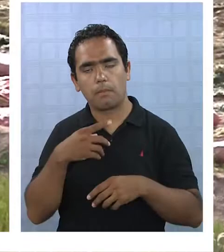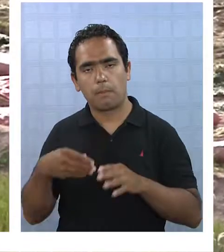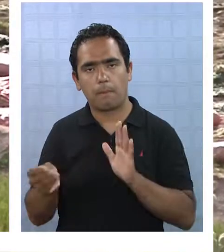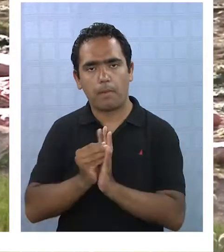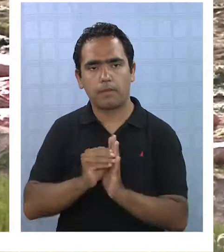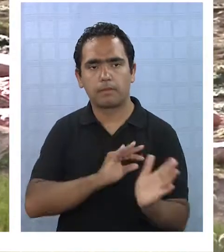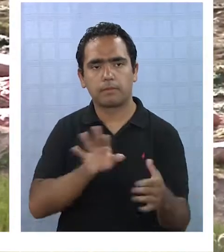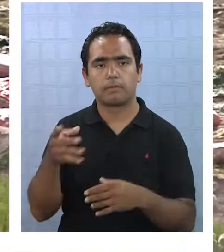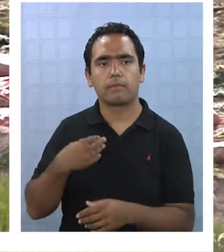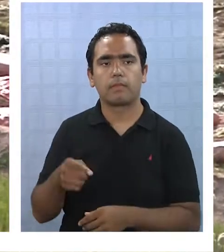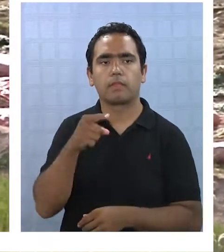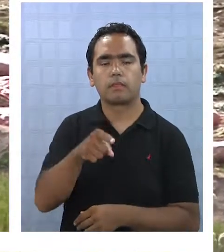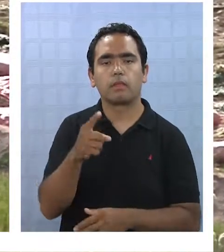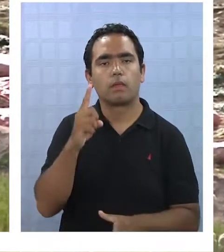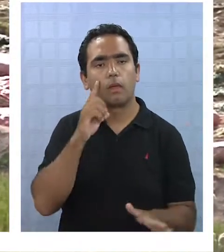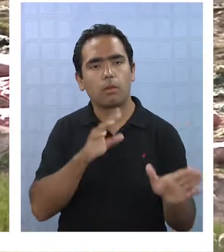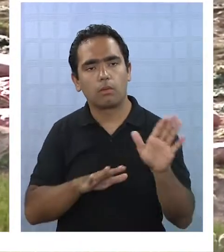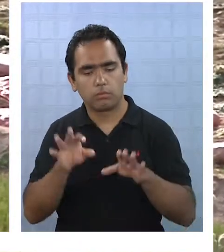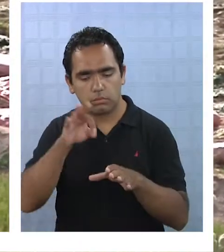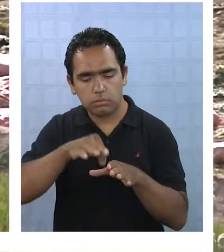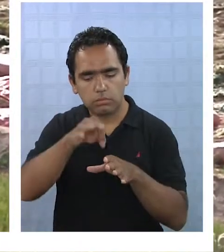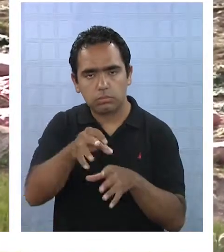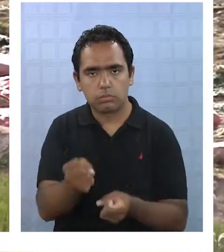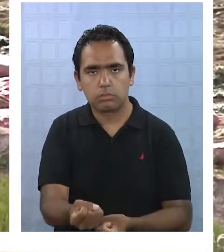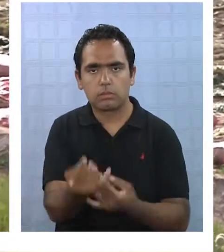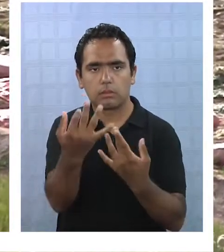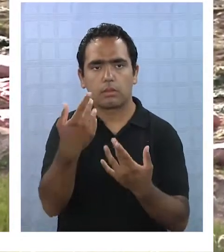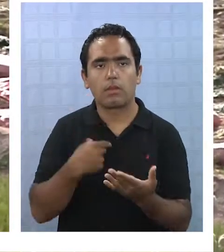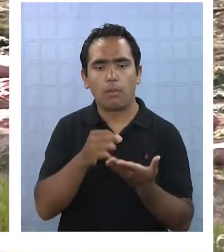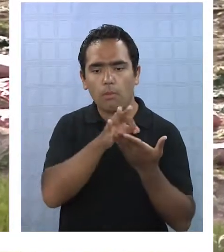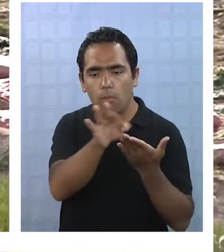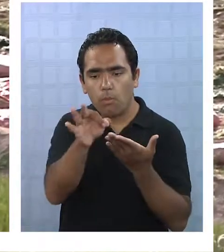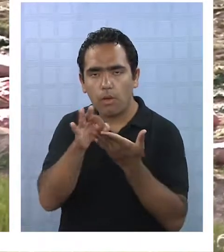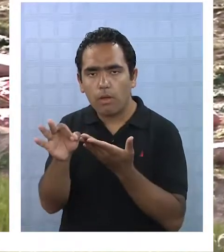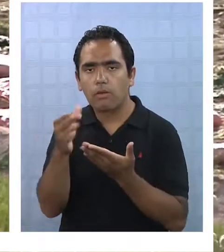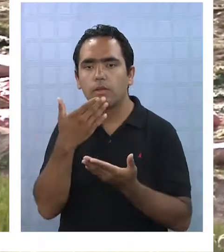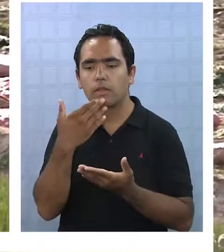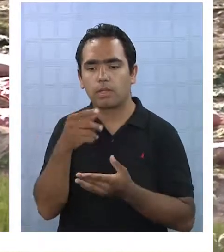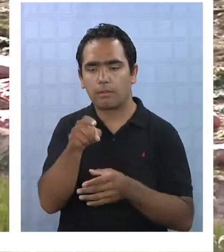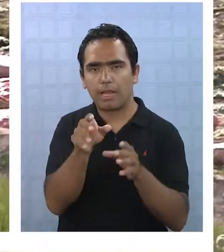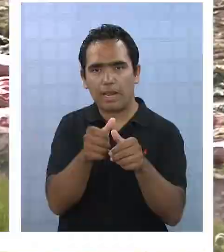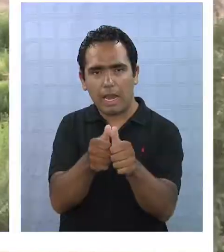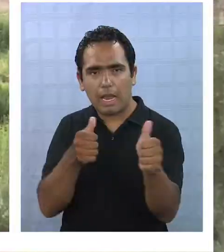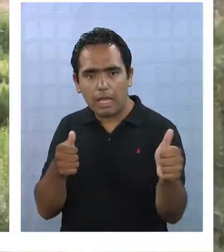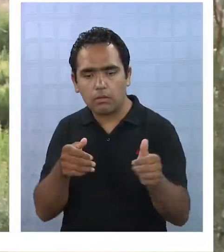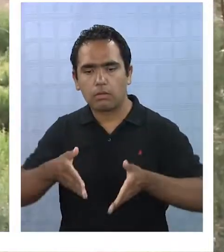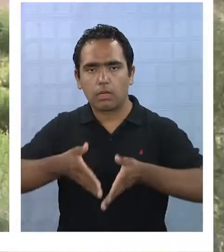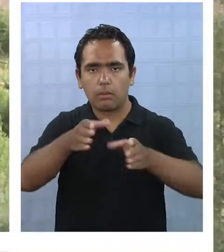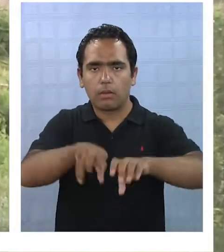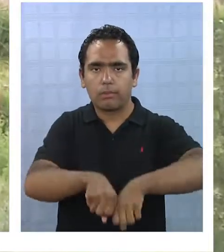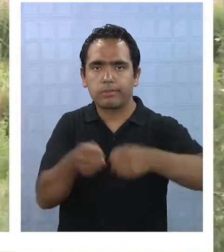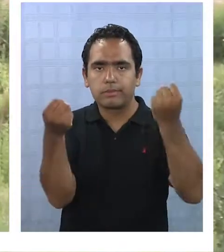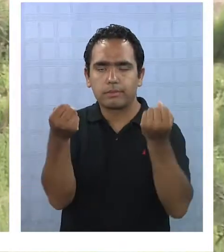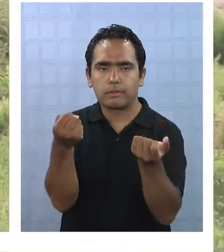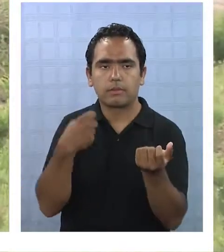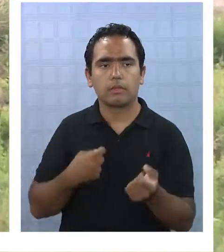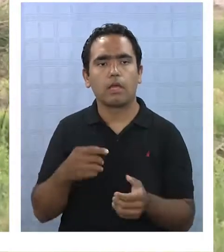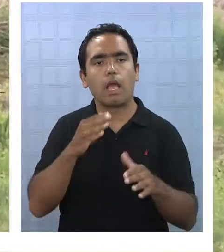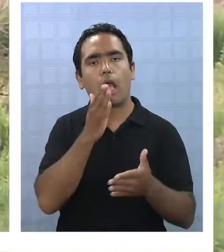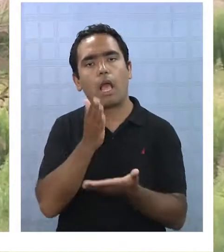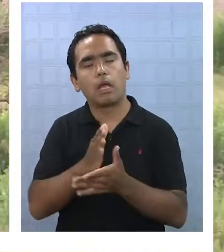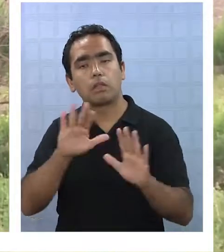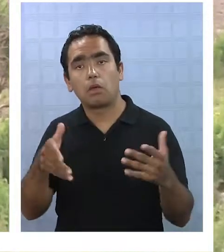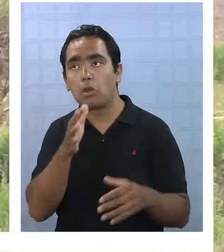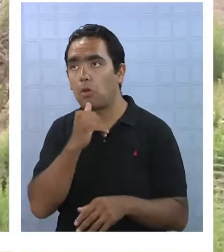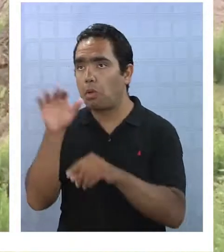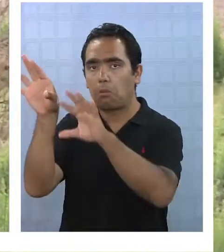significaría evitar la destrucción de predios agrícolas. Pueblos aislados y caminos cortados en cada temporada. Hasta ahora no hay manifestación